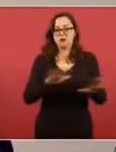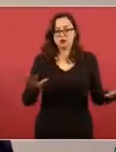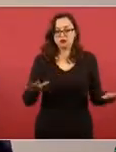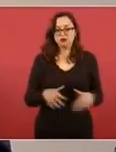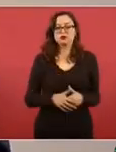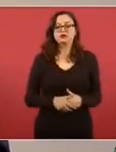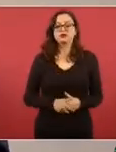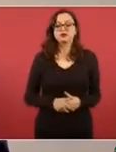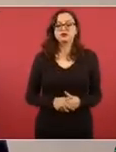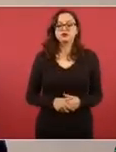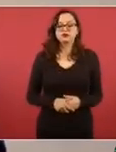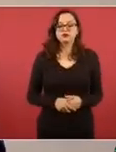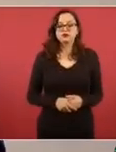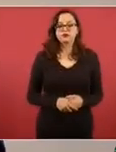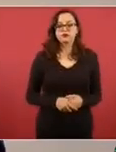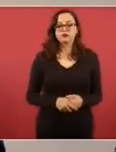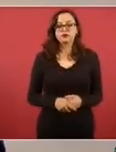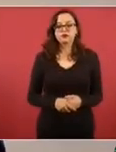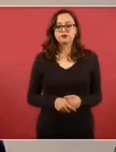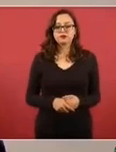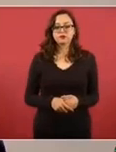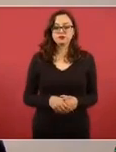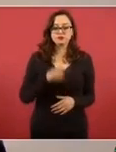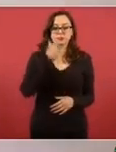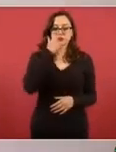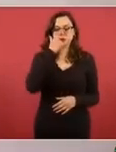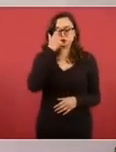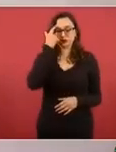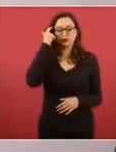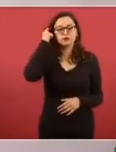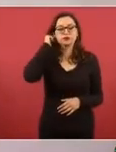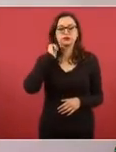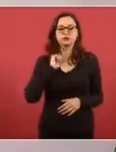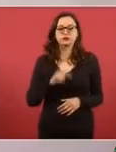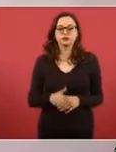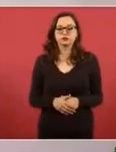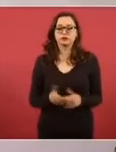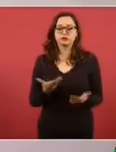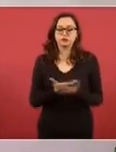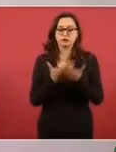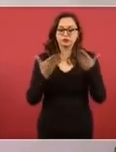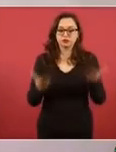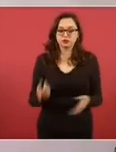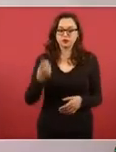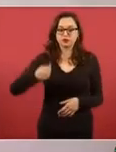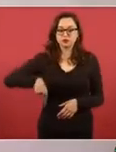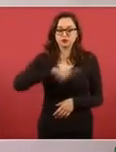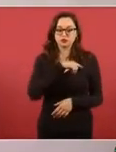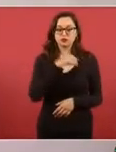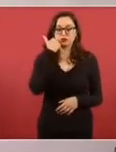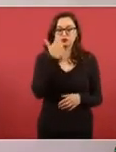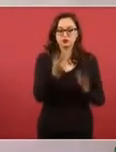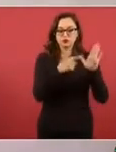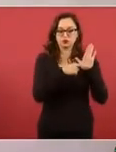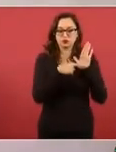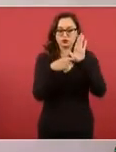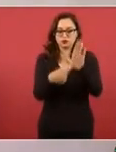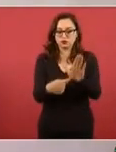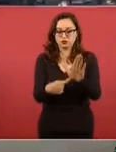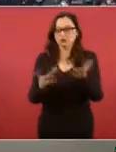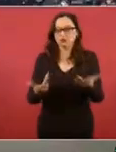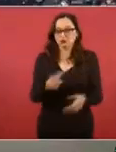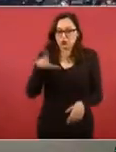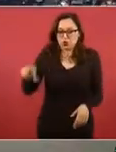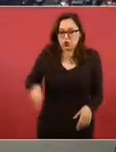cierra ninguna investigación. Primera, que la desaparición de los 43